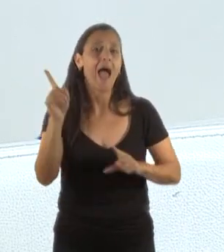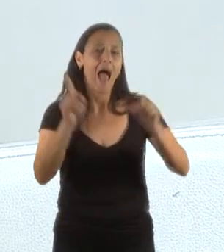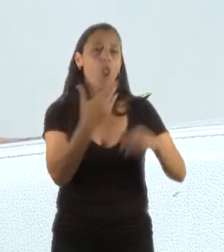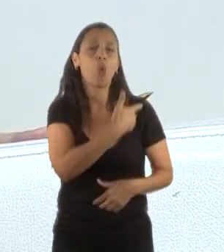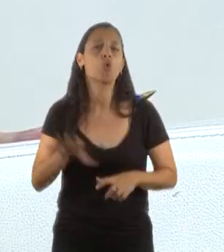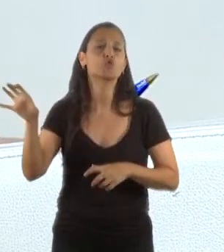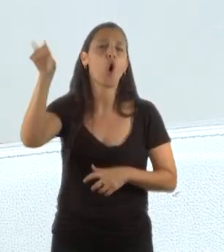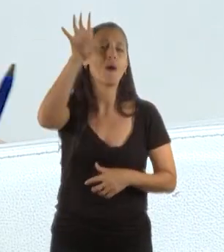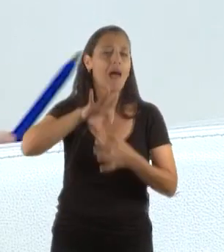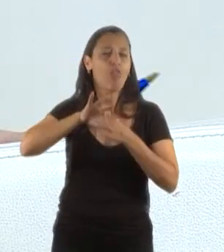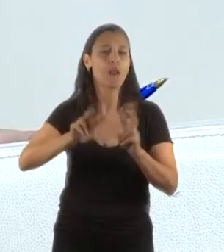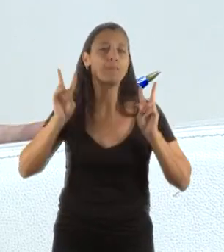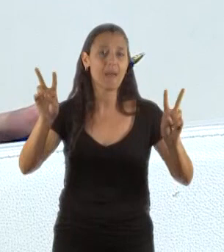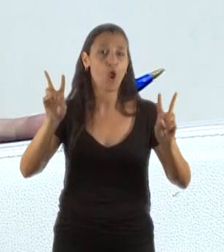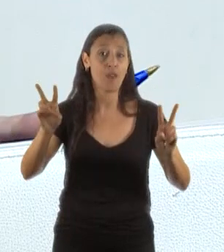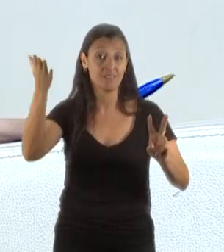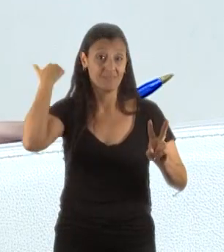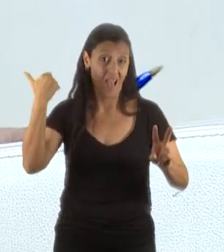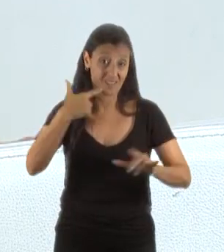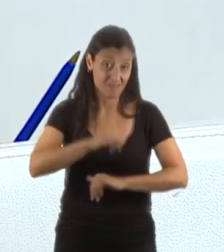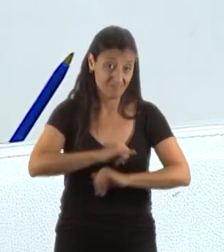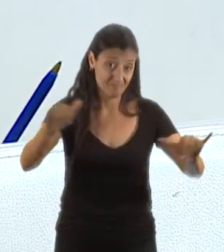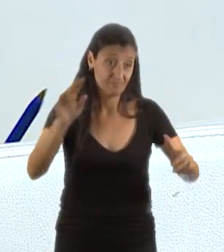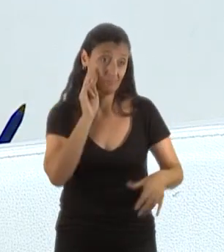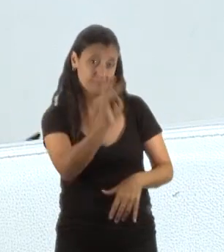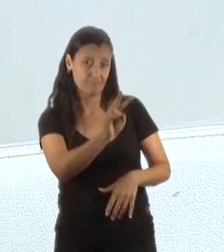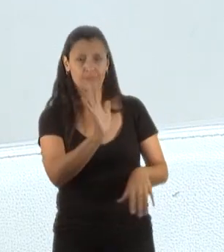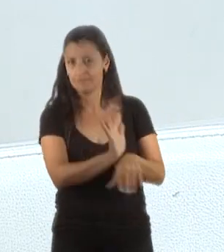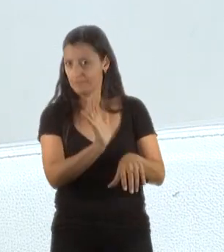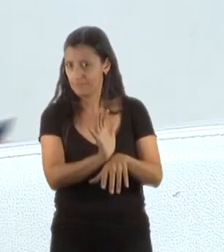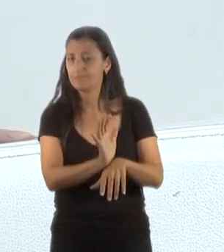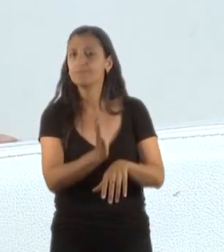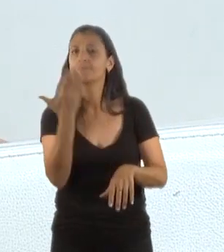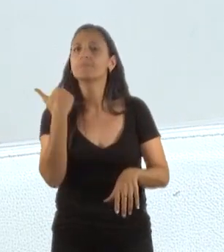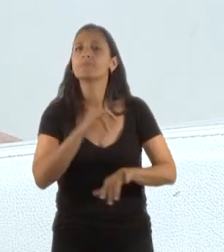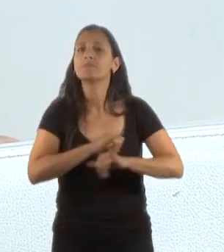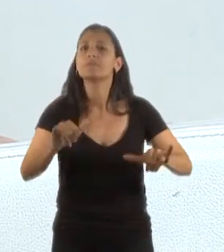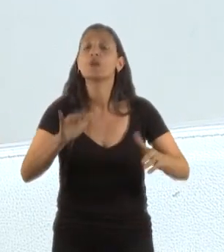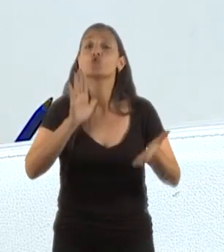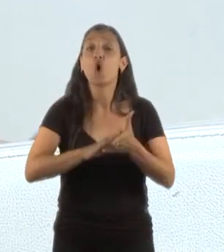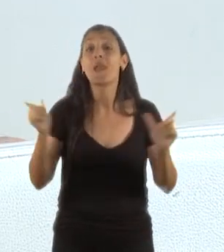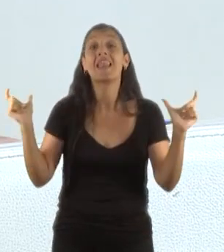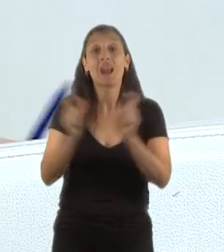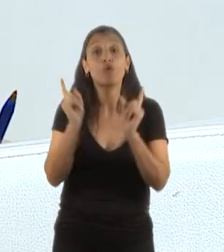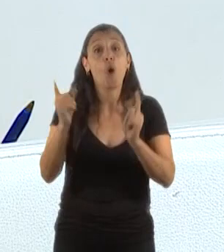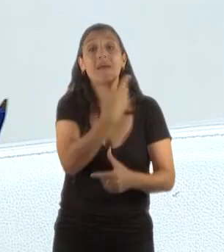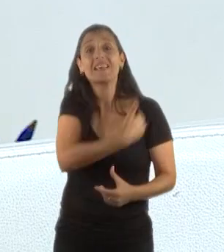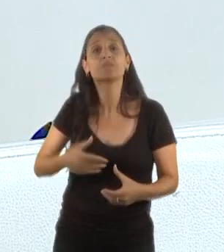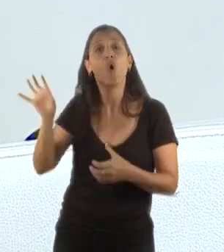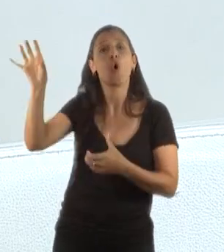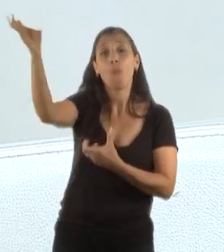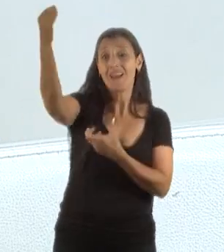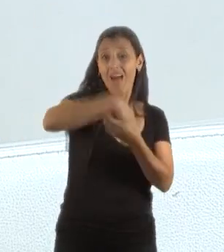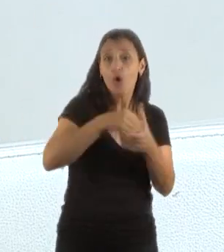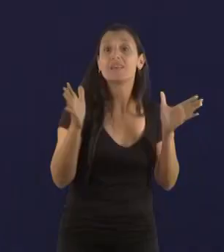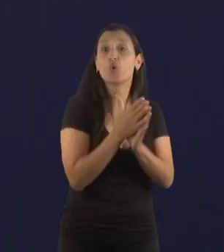del comunicado, con un tono que podría decirse que es crítico, luego de la reunión que sostuvieron ayer con el Presidente